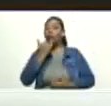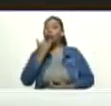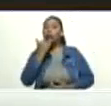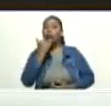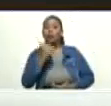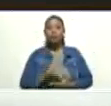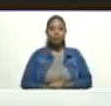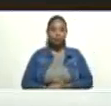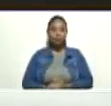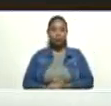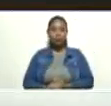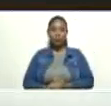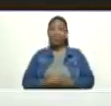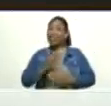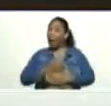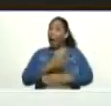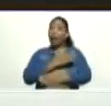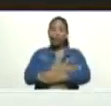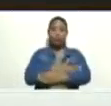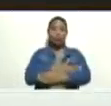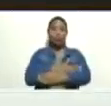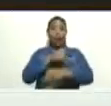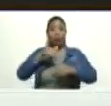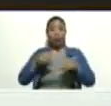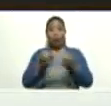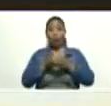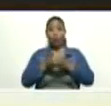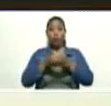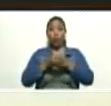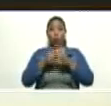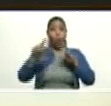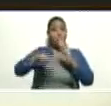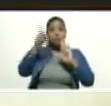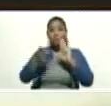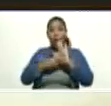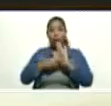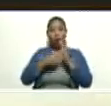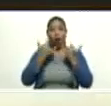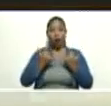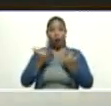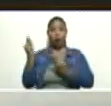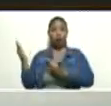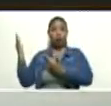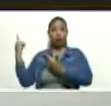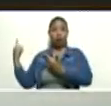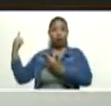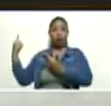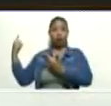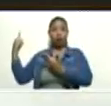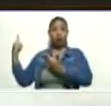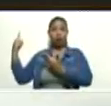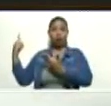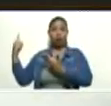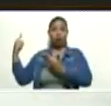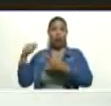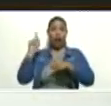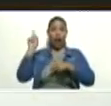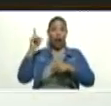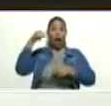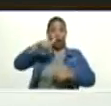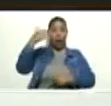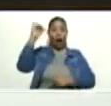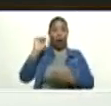de lluvia. A tiempo, aquí estamos en el equipo, en pleno, el general en jefe, Vladimir Padrino López, ministro de la defensa,